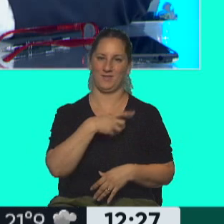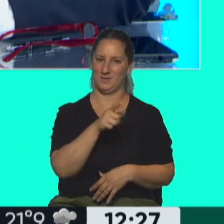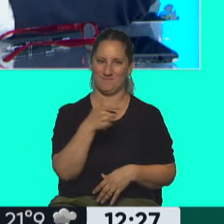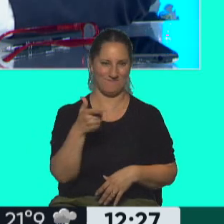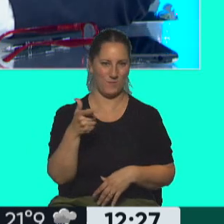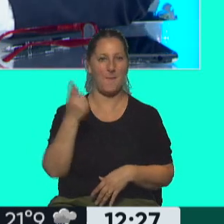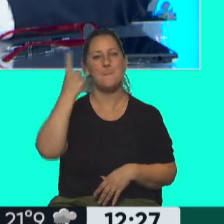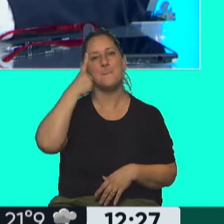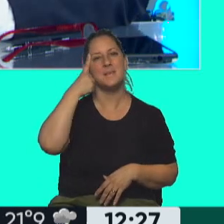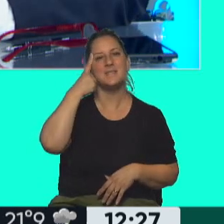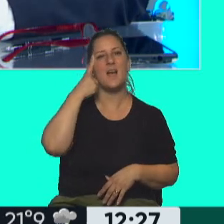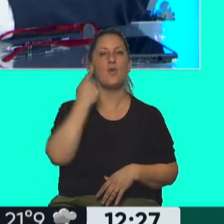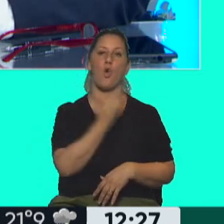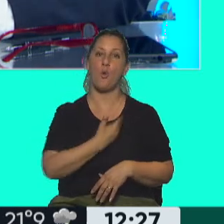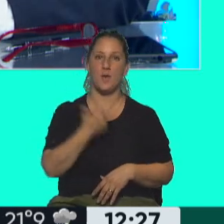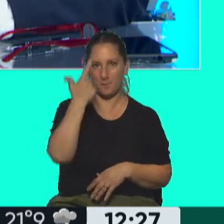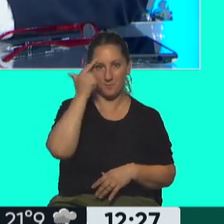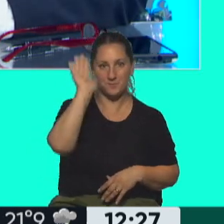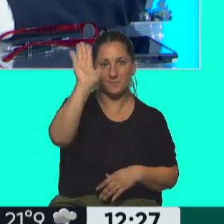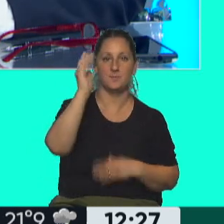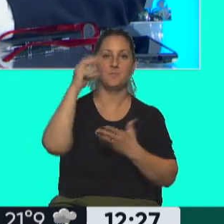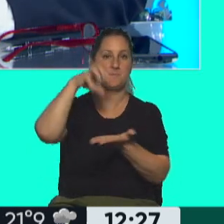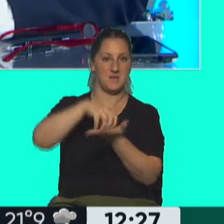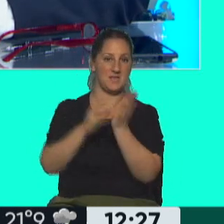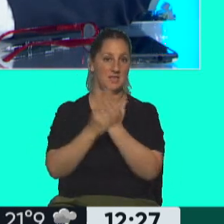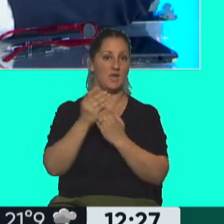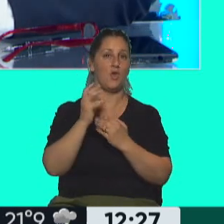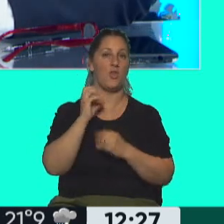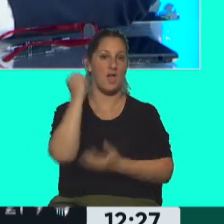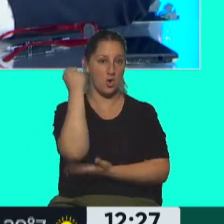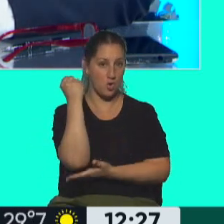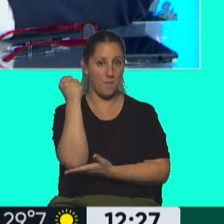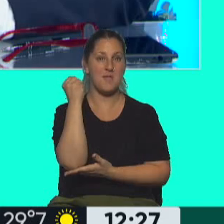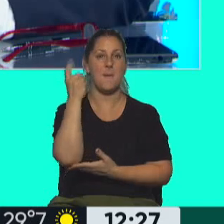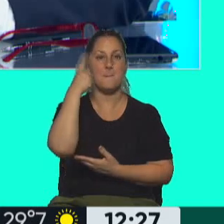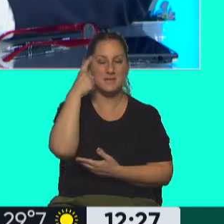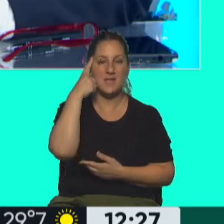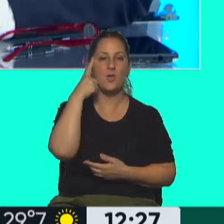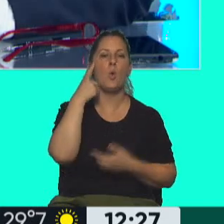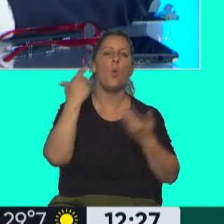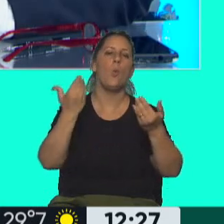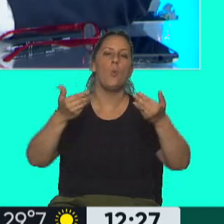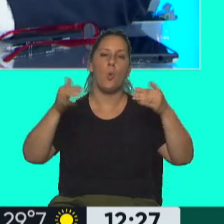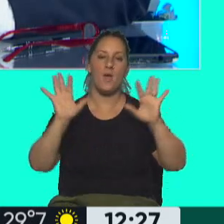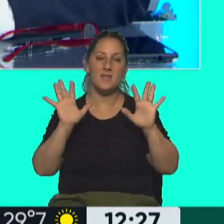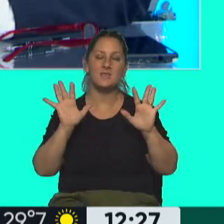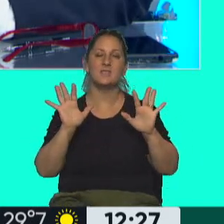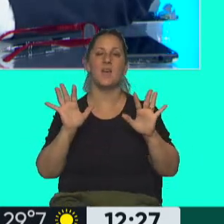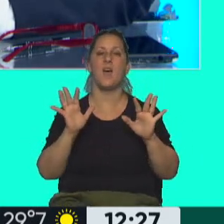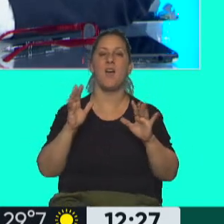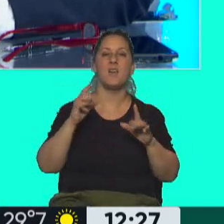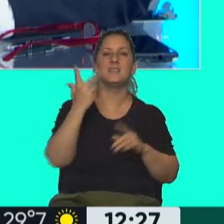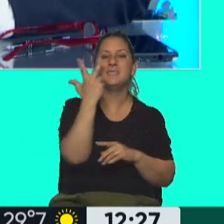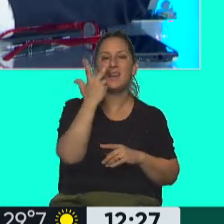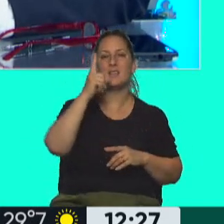proyección que está haciendo el propio gobierno a través del Ministerio de Economía, del Secretario de Comercio, de que se podría llegar a un nivel